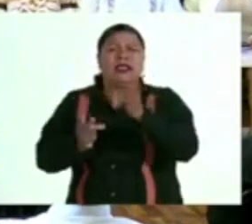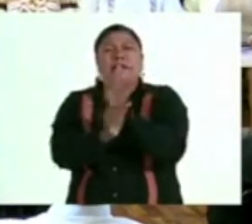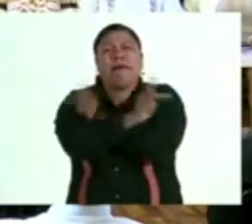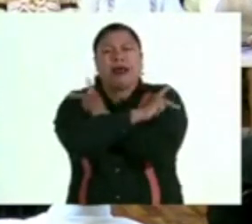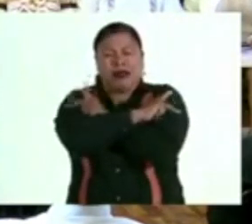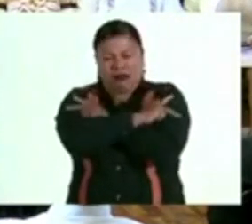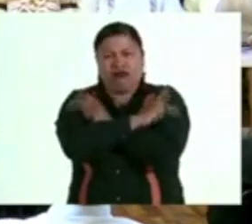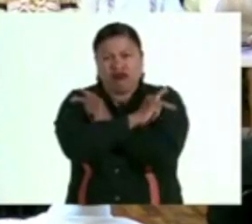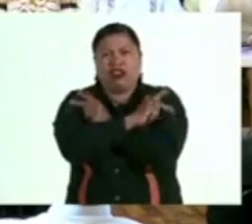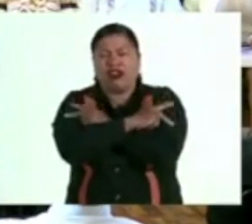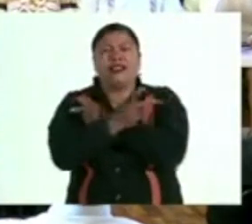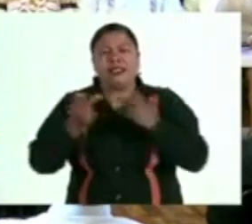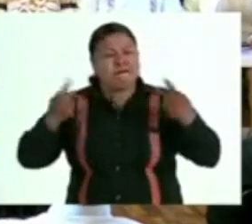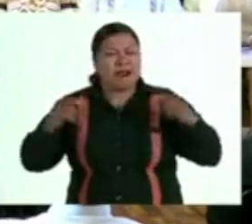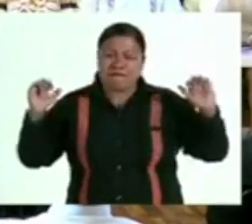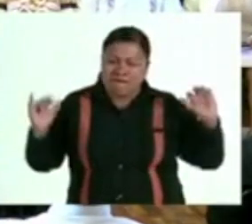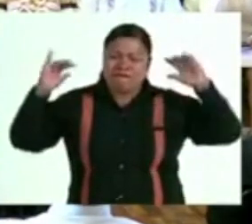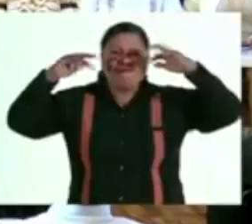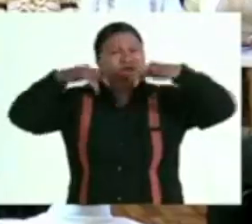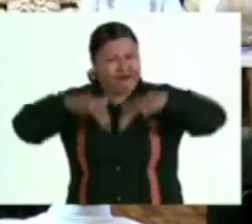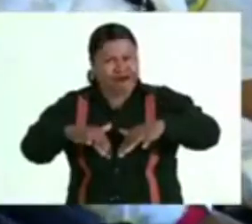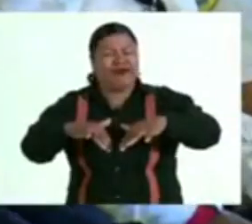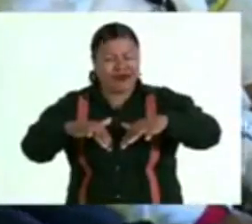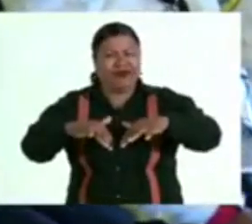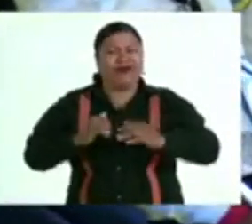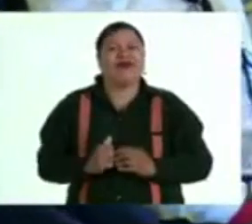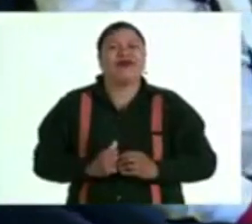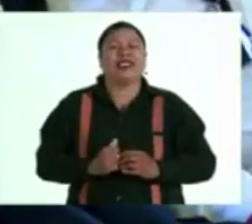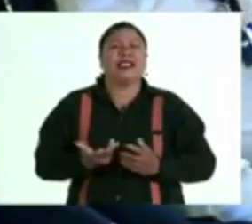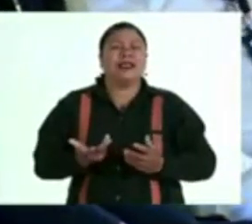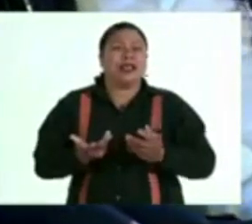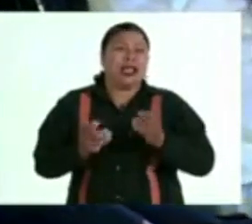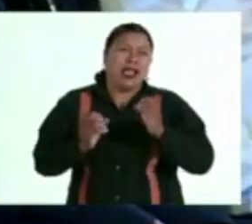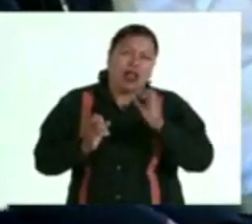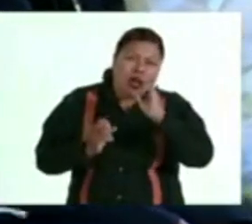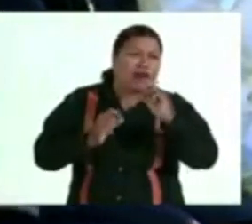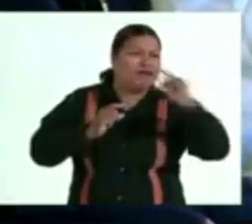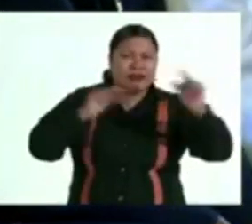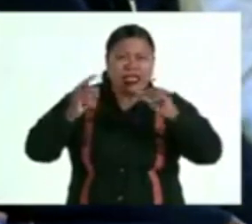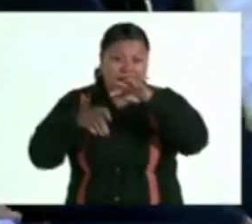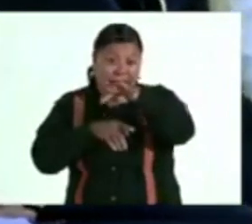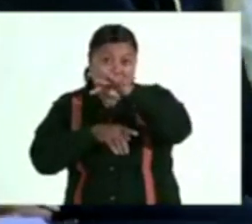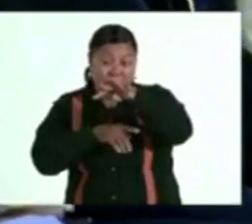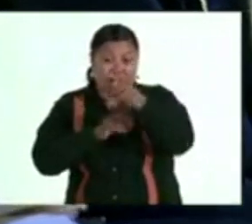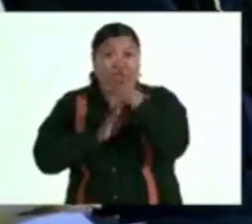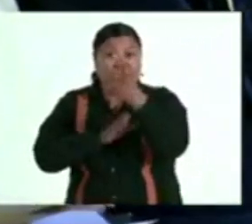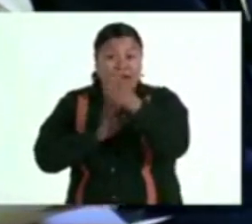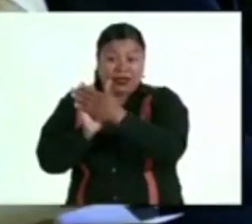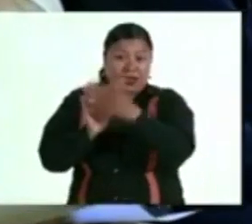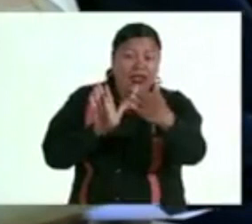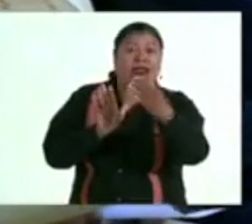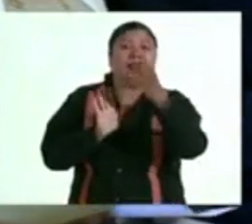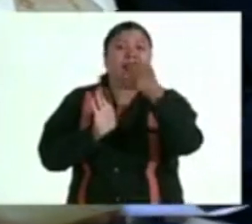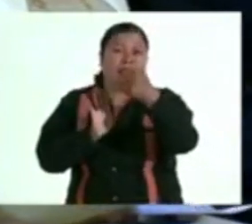que también muchos ya van a estar en vacaciones desde el 19 de abril hasta el